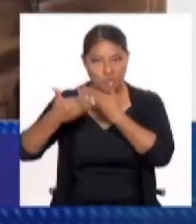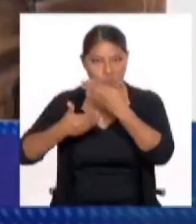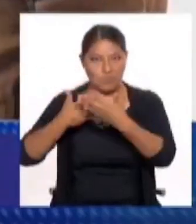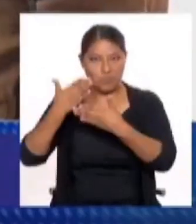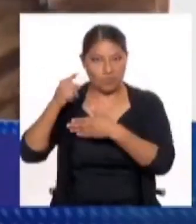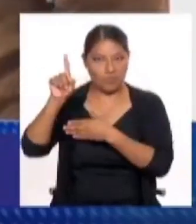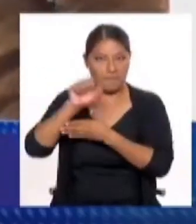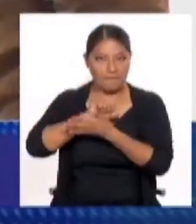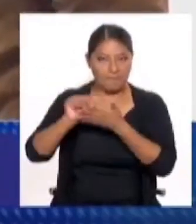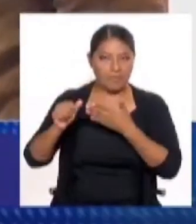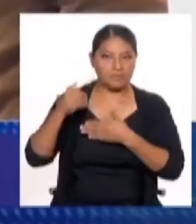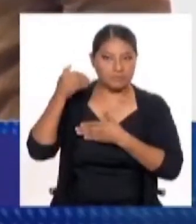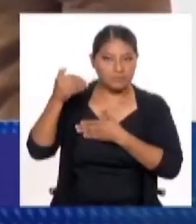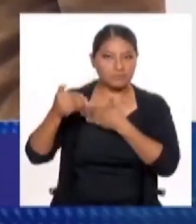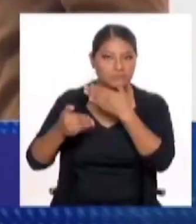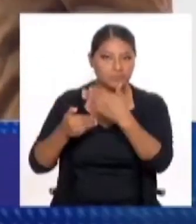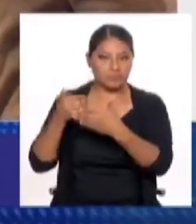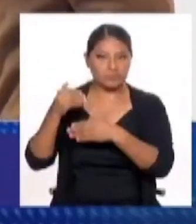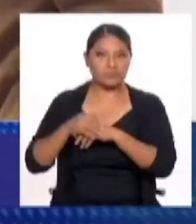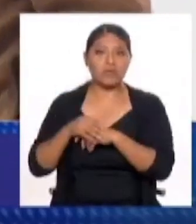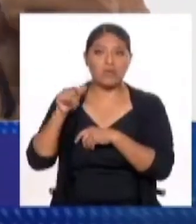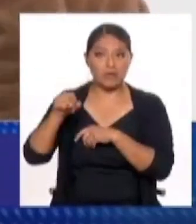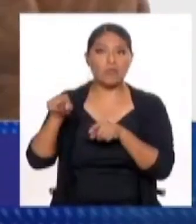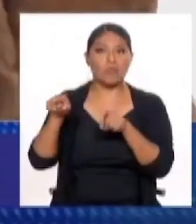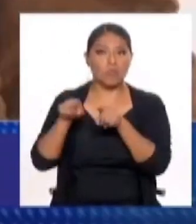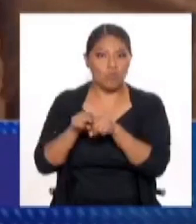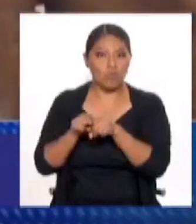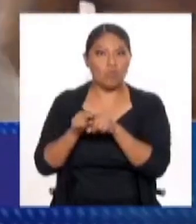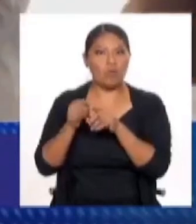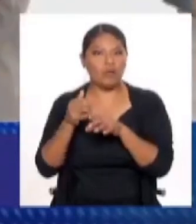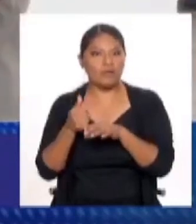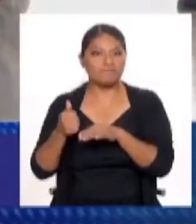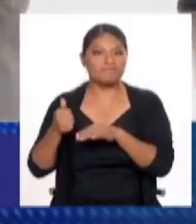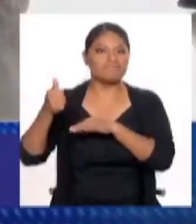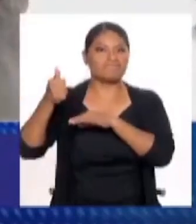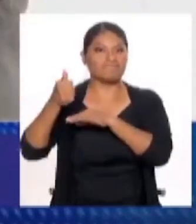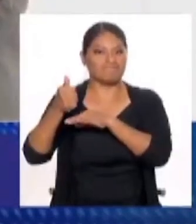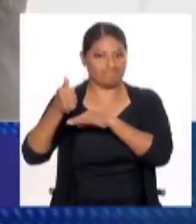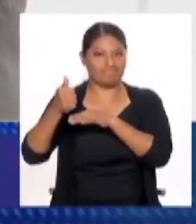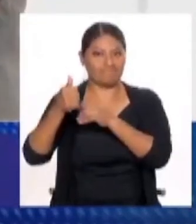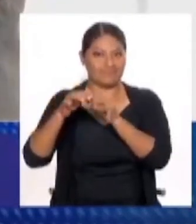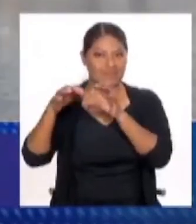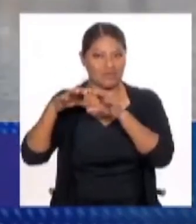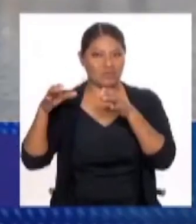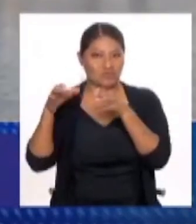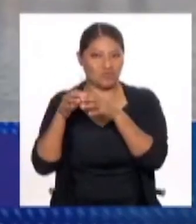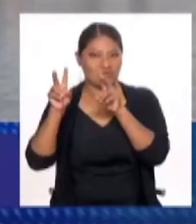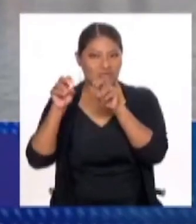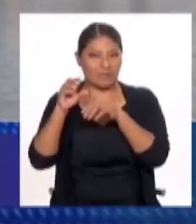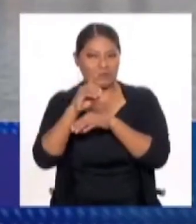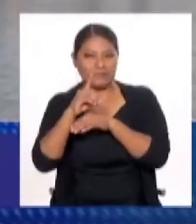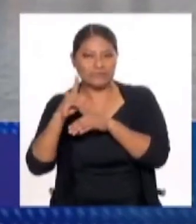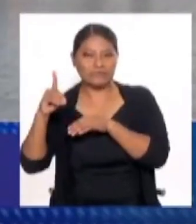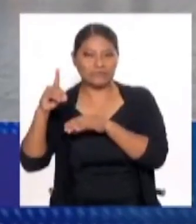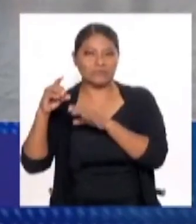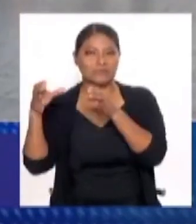próximos meses, ellos también perderon cierta hegemonía dentro del espectro de la derecha.